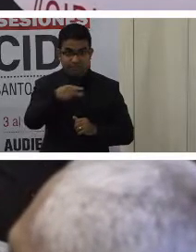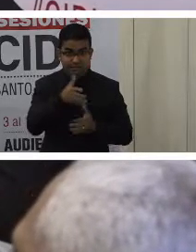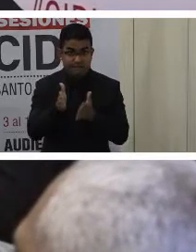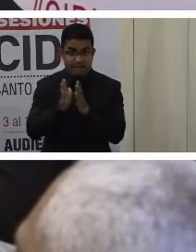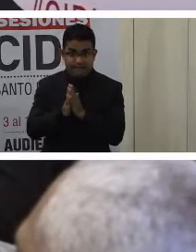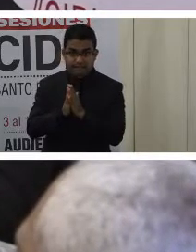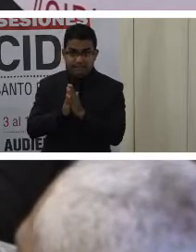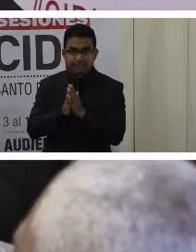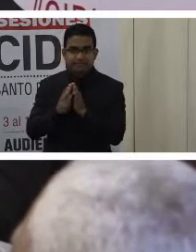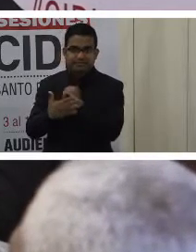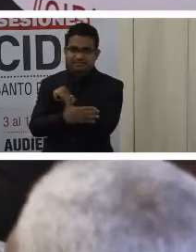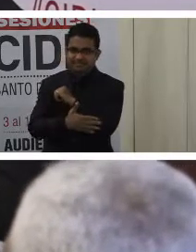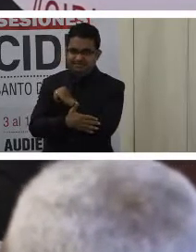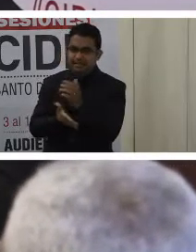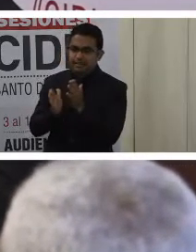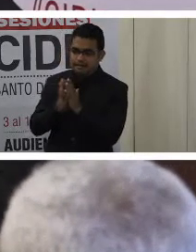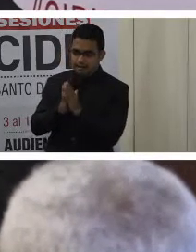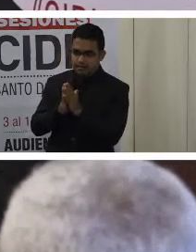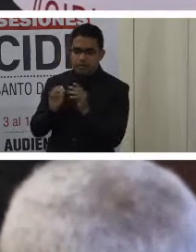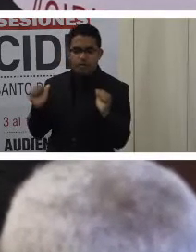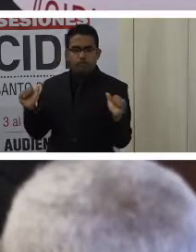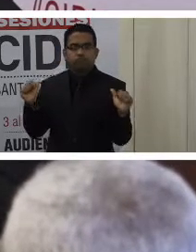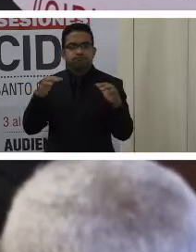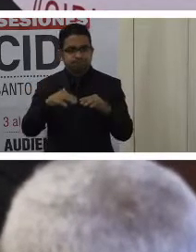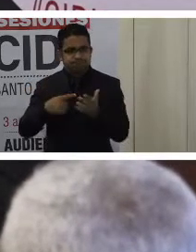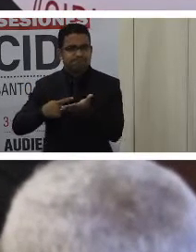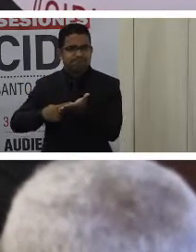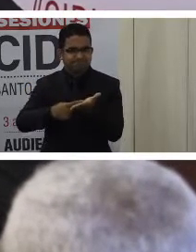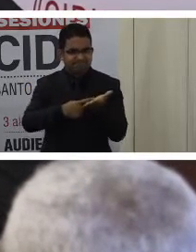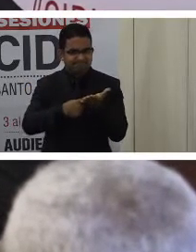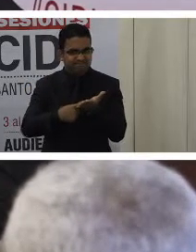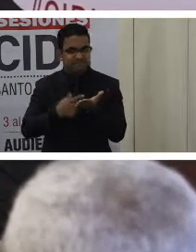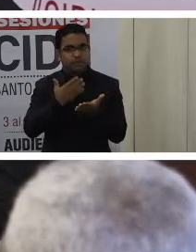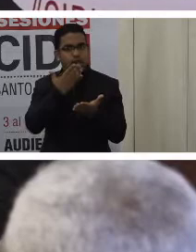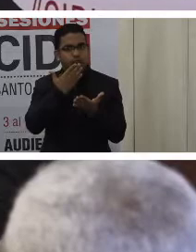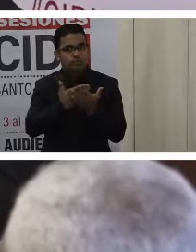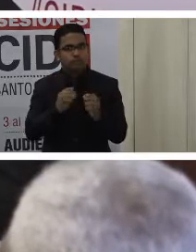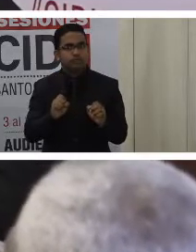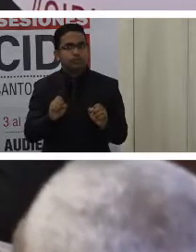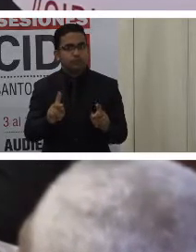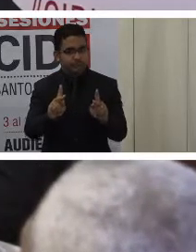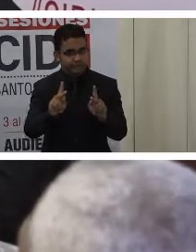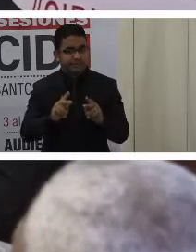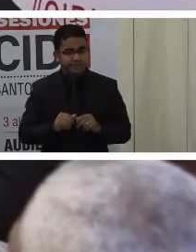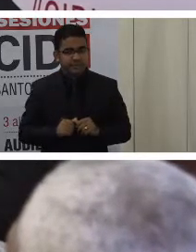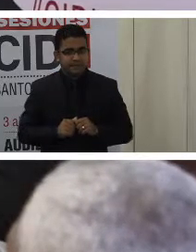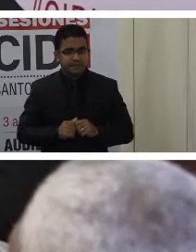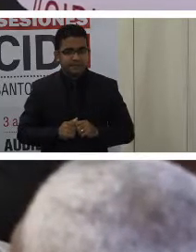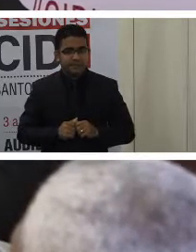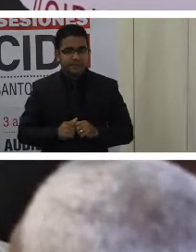por el Estado para tener esta oportunidad de